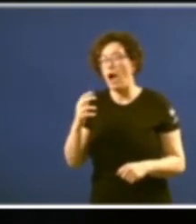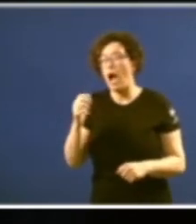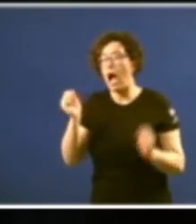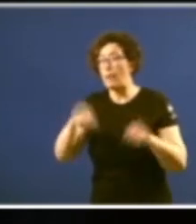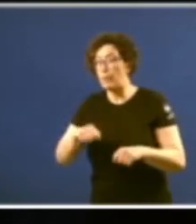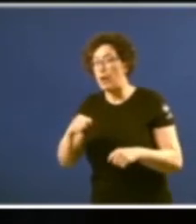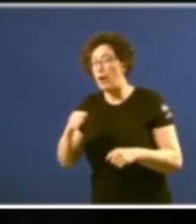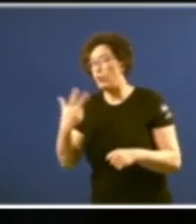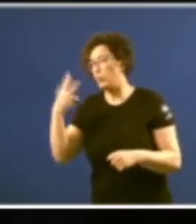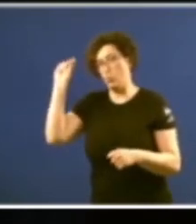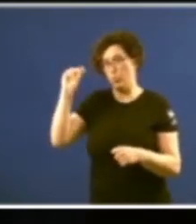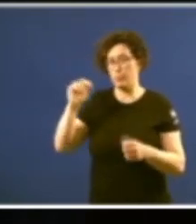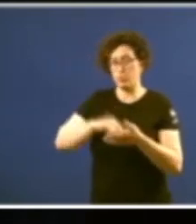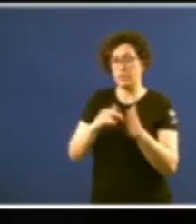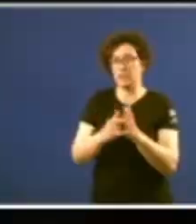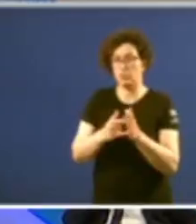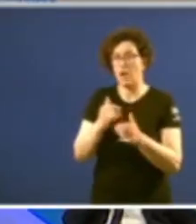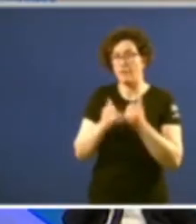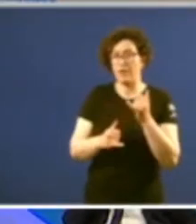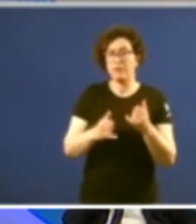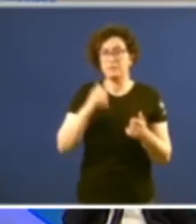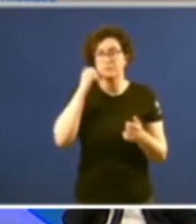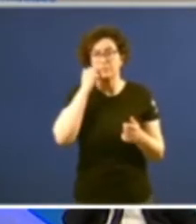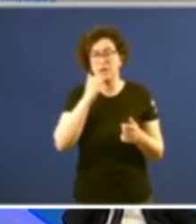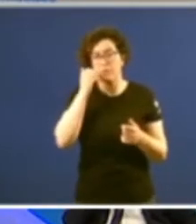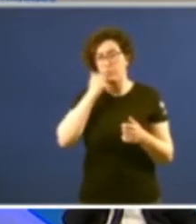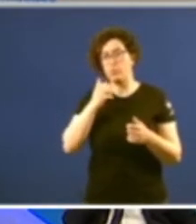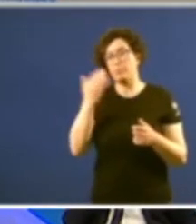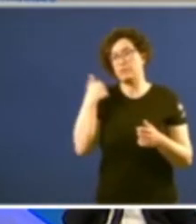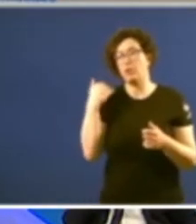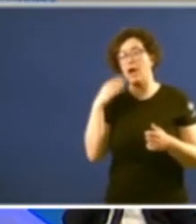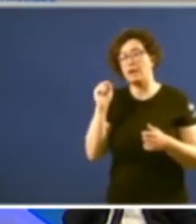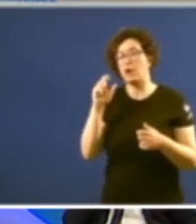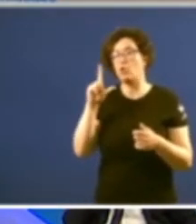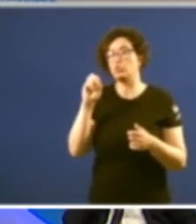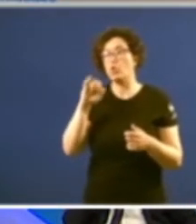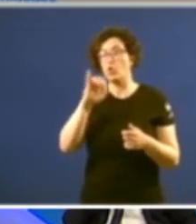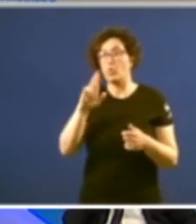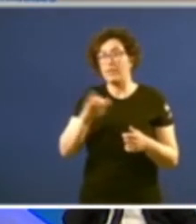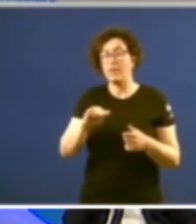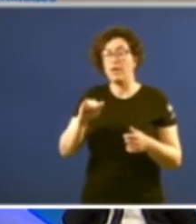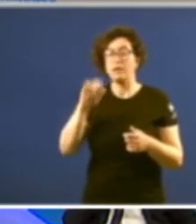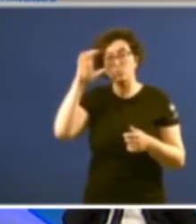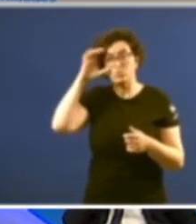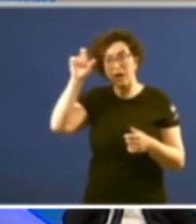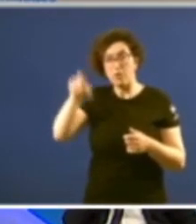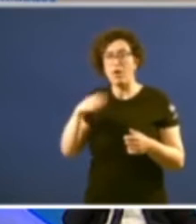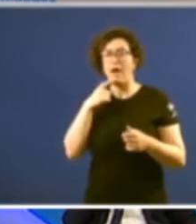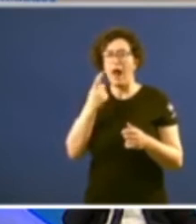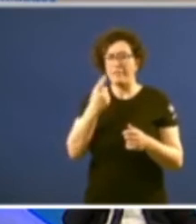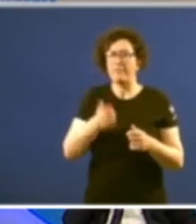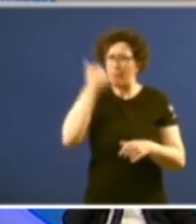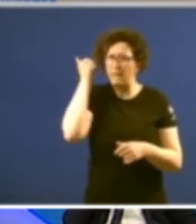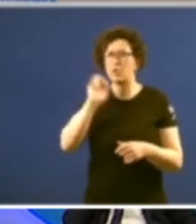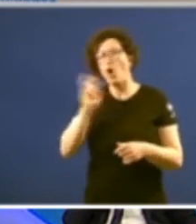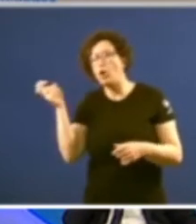pero se leron o sábado pasado a Carlos Luis Rodríguez concordarán seguramente conmigo en que faltaba outra resposta